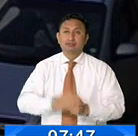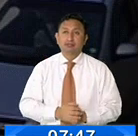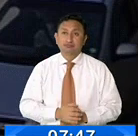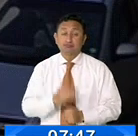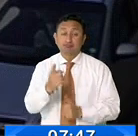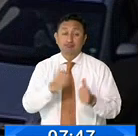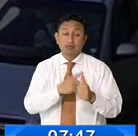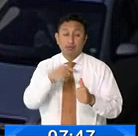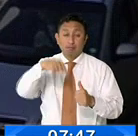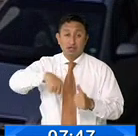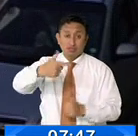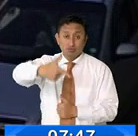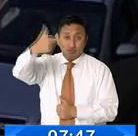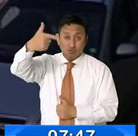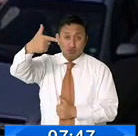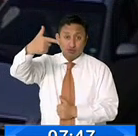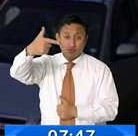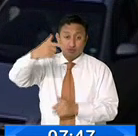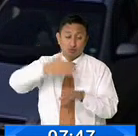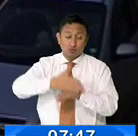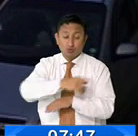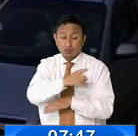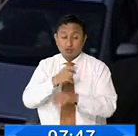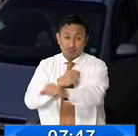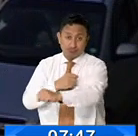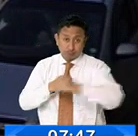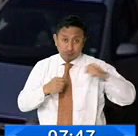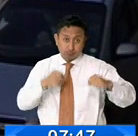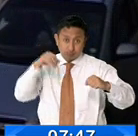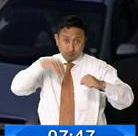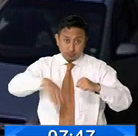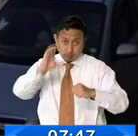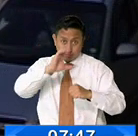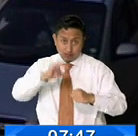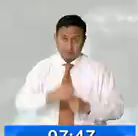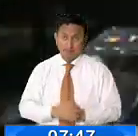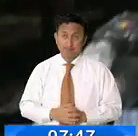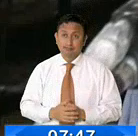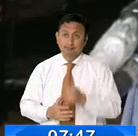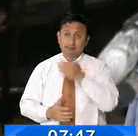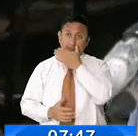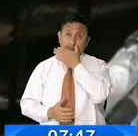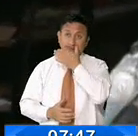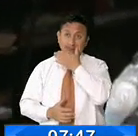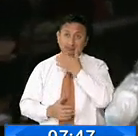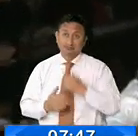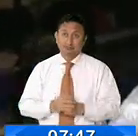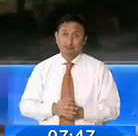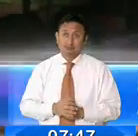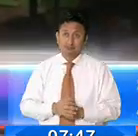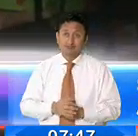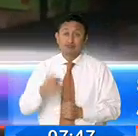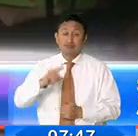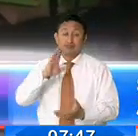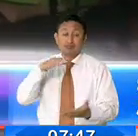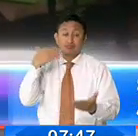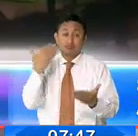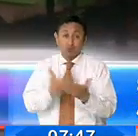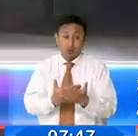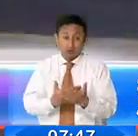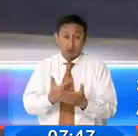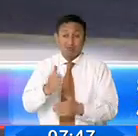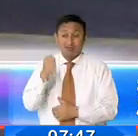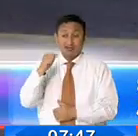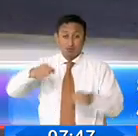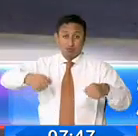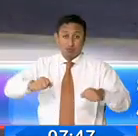primero en cañón al acompañante y luego busca al interior del vehículo. Estaban llegando ellos y dice que las motos les han venido siguiendo.